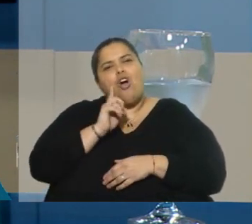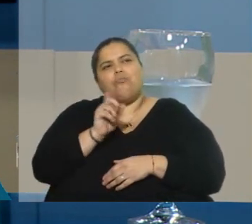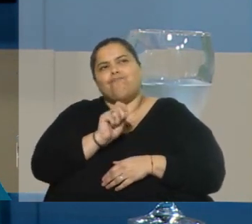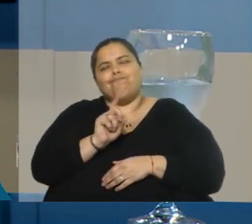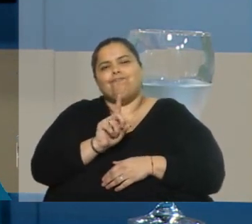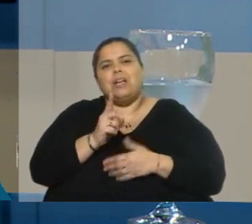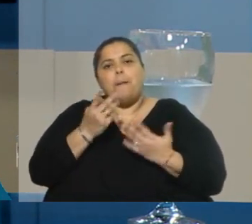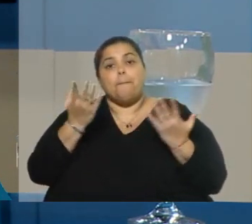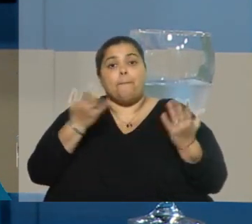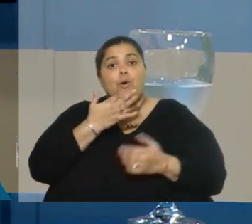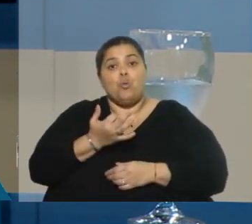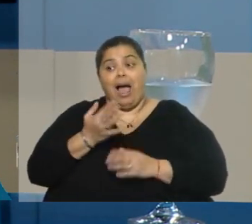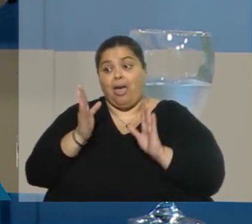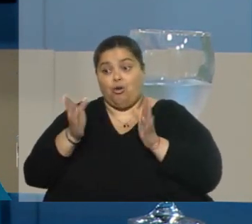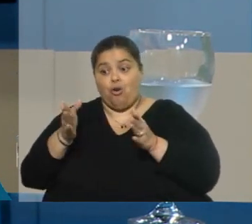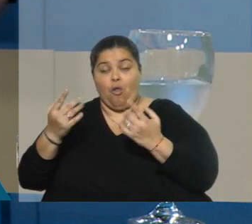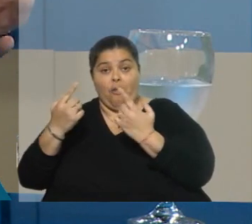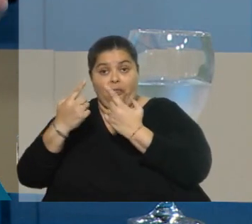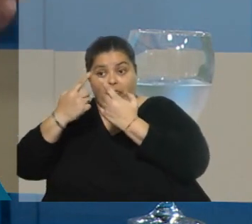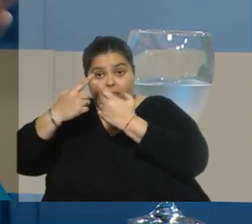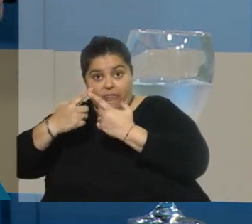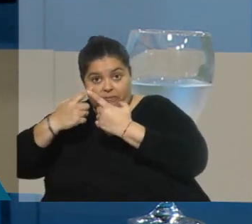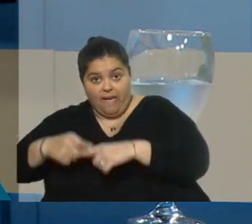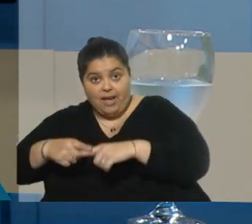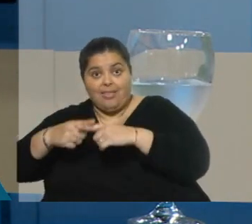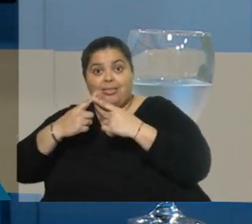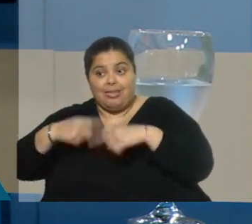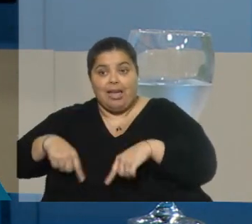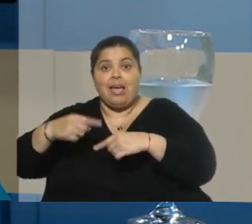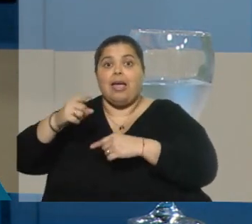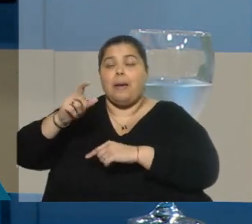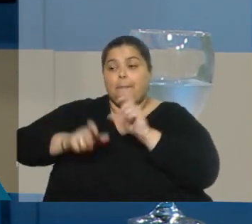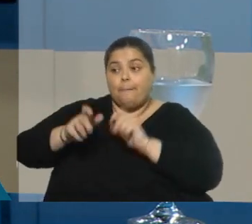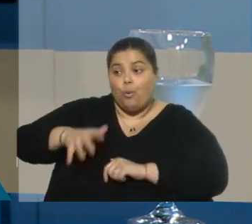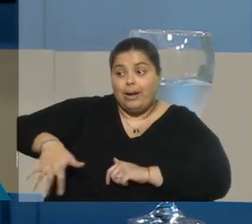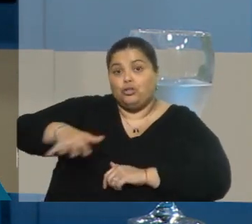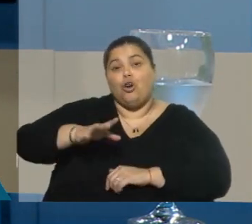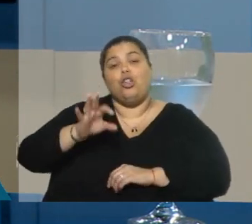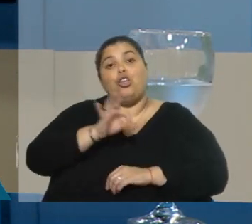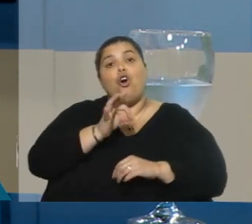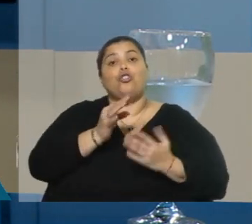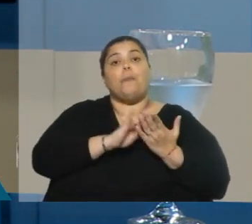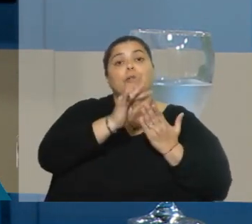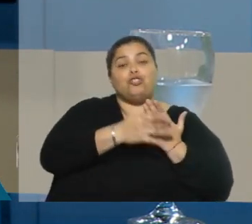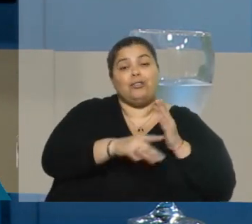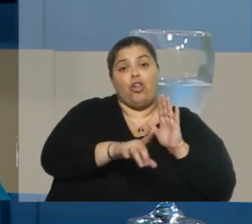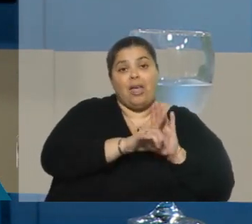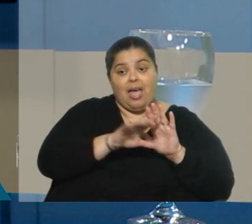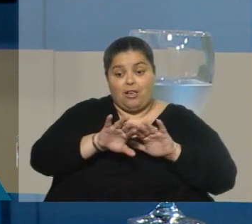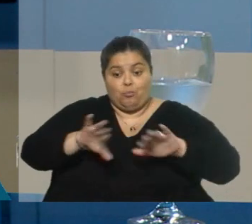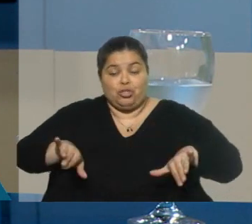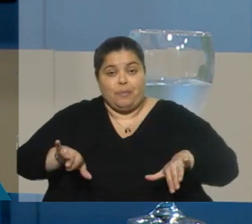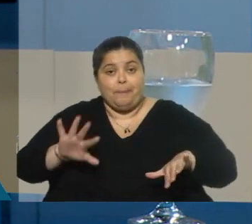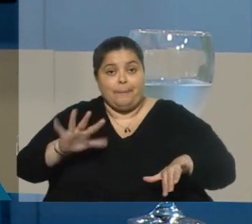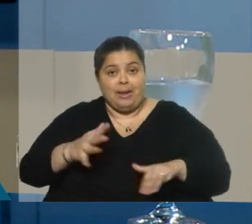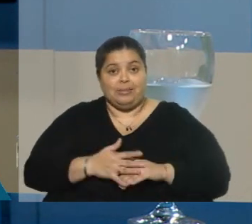mí me parece que, por un lado, iba el debate que se daba en la sociedad o que se daba públicamente y a través de los medios, y por otro, el proyecto de ley que, en verdad,